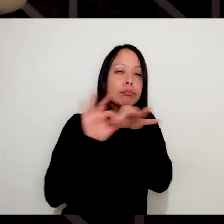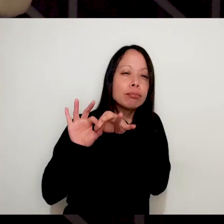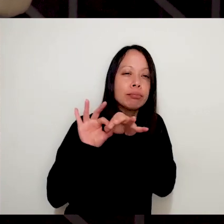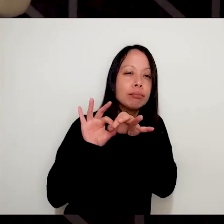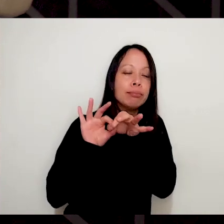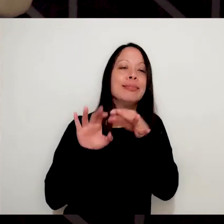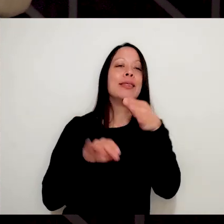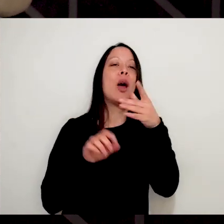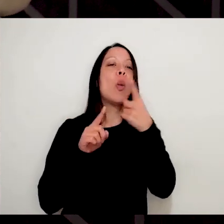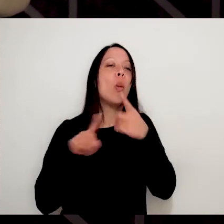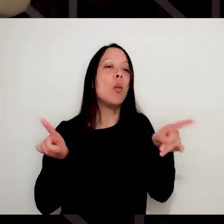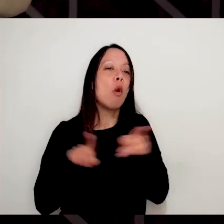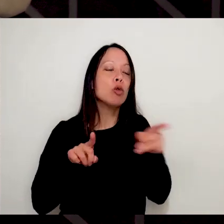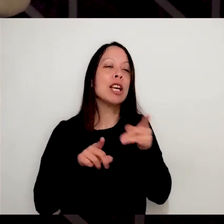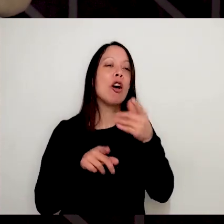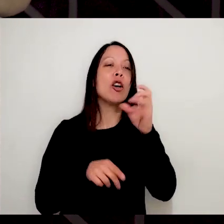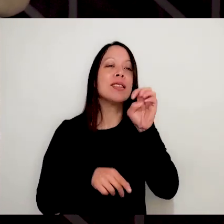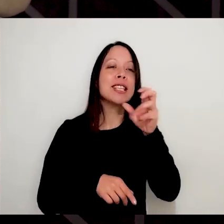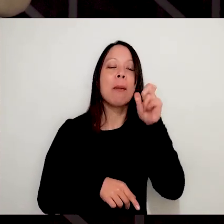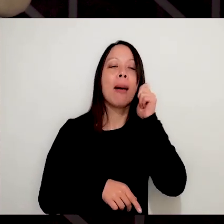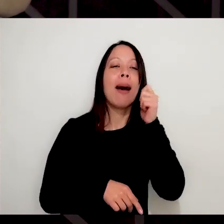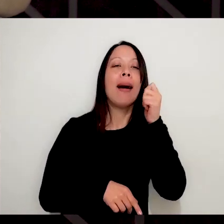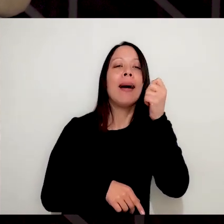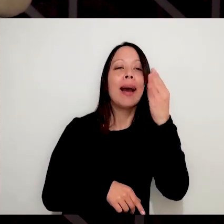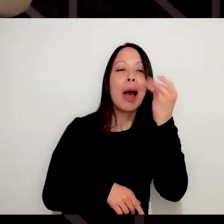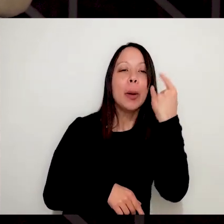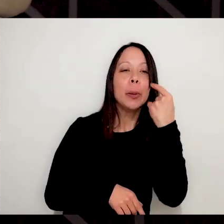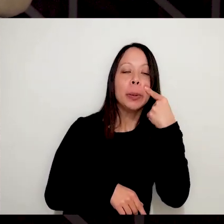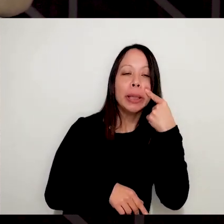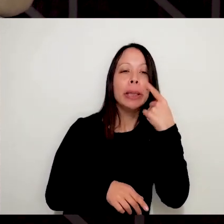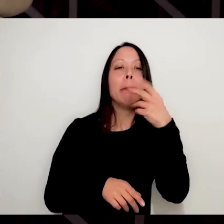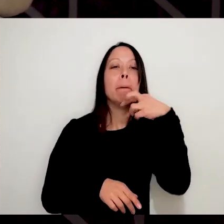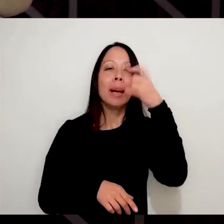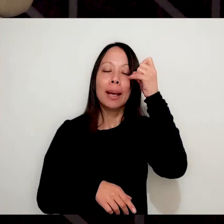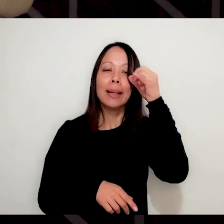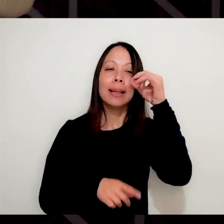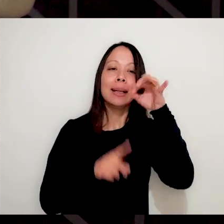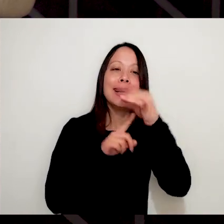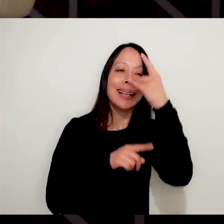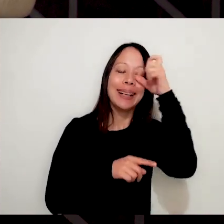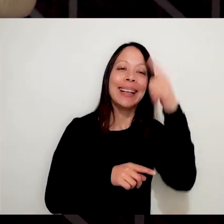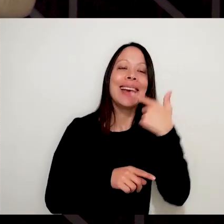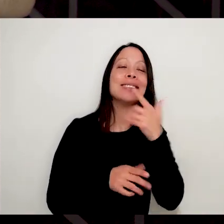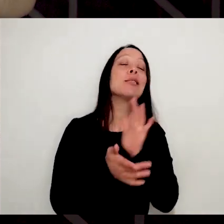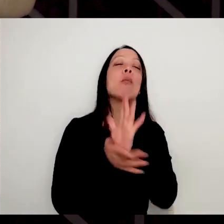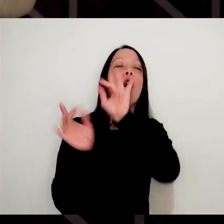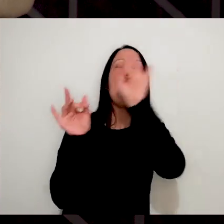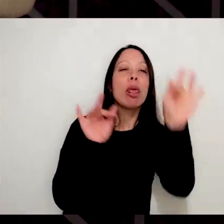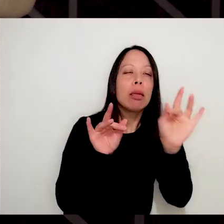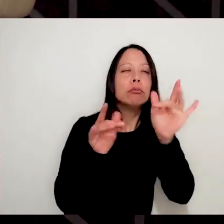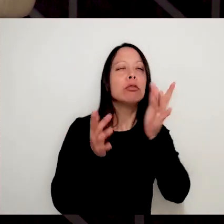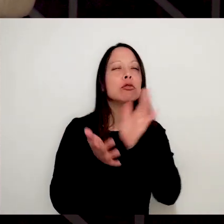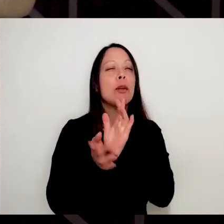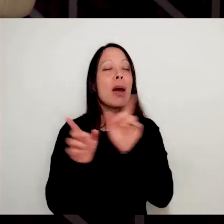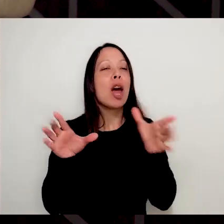estar atravesado por un músico, es Gaby Kerpel. Que él también crea desde elementos folclóricos,